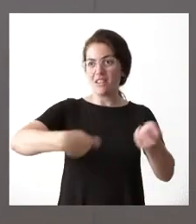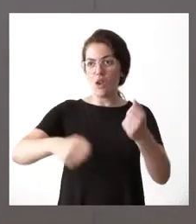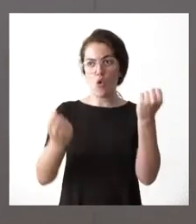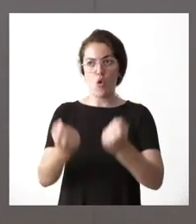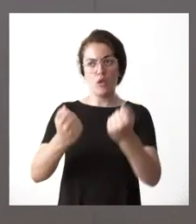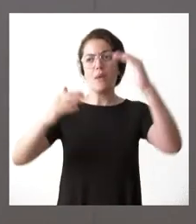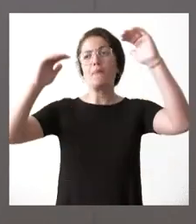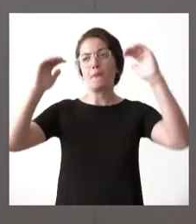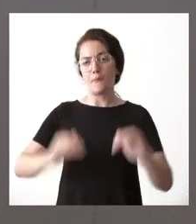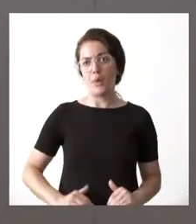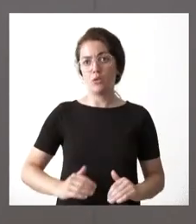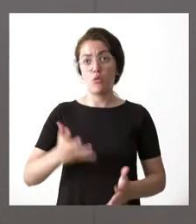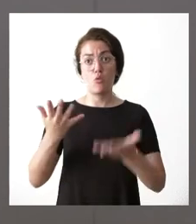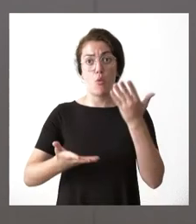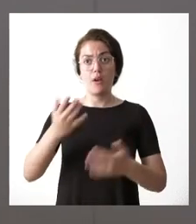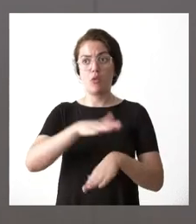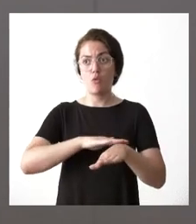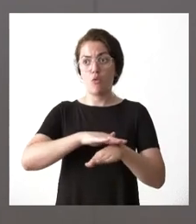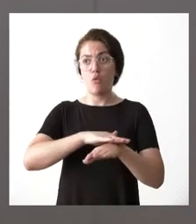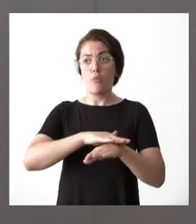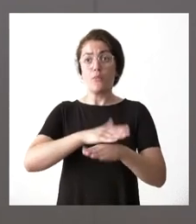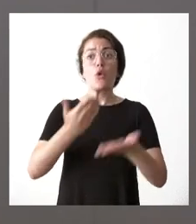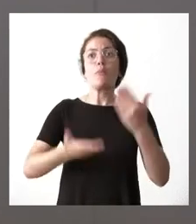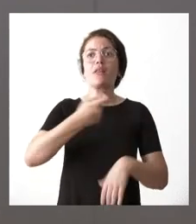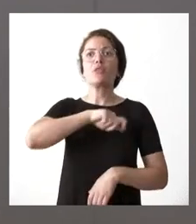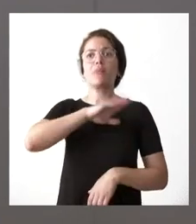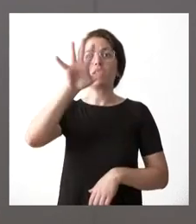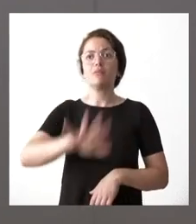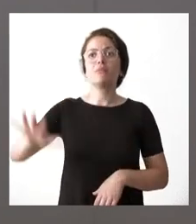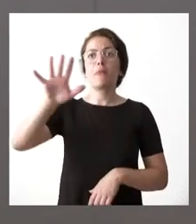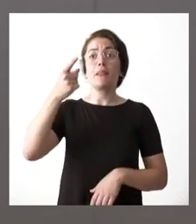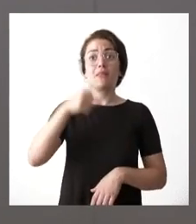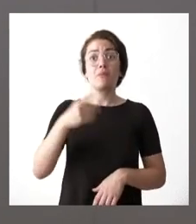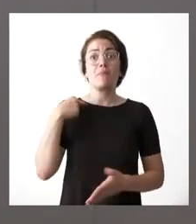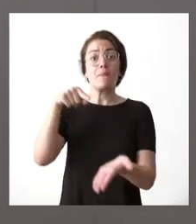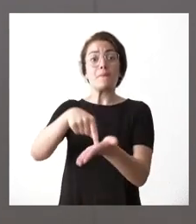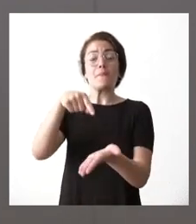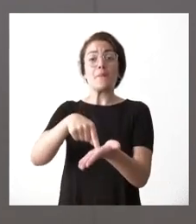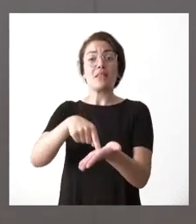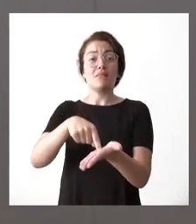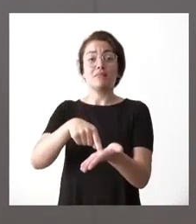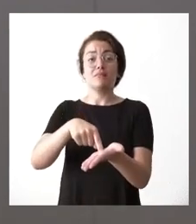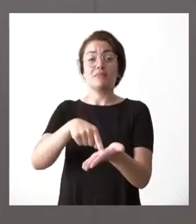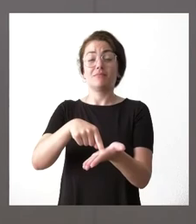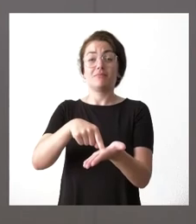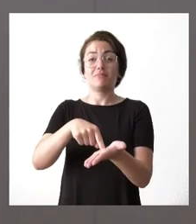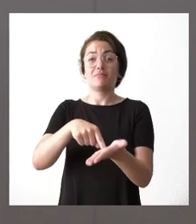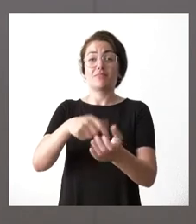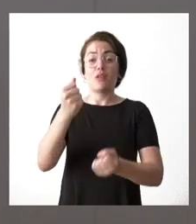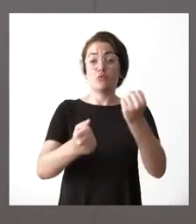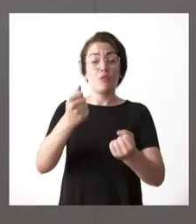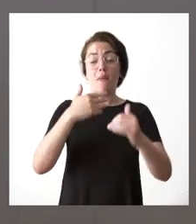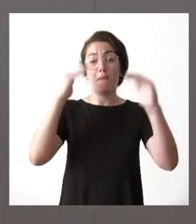automóvil en el conjunto nacional y la demanda de automóviles es algo menor este año incluso de lo que fue el año pasado que ya fue un año